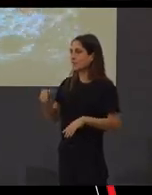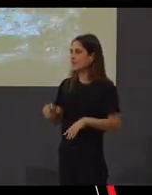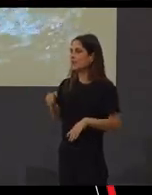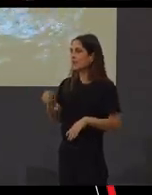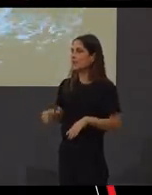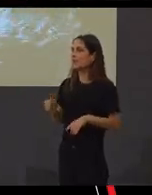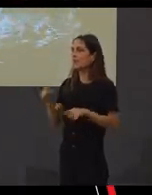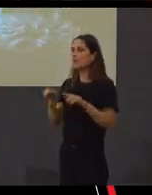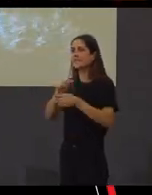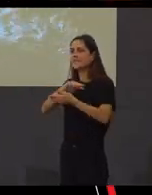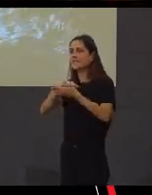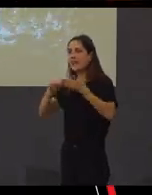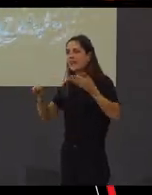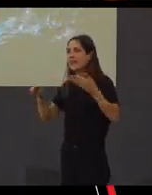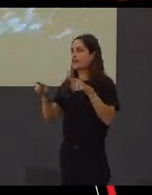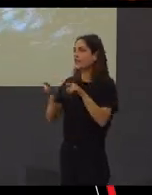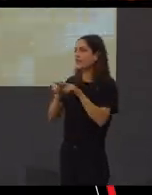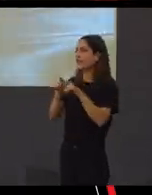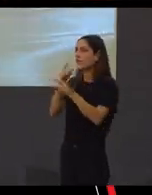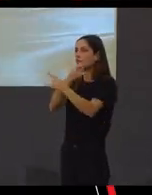Califa inalterada.